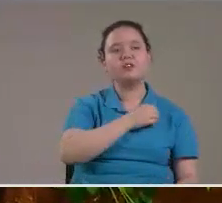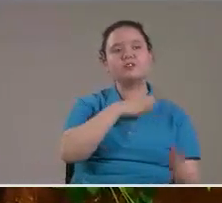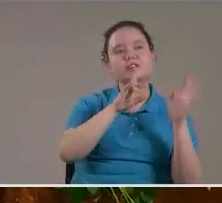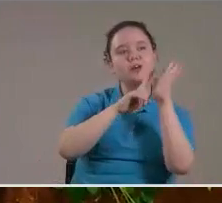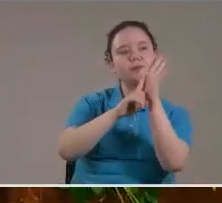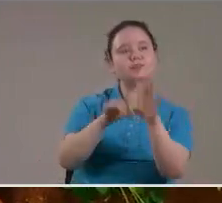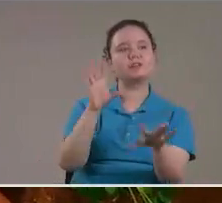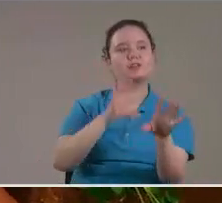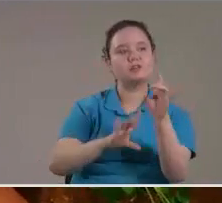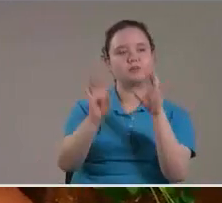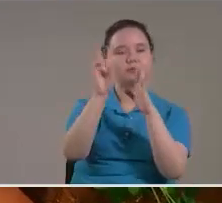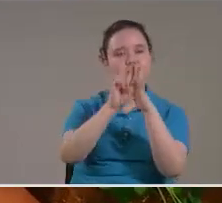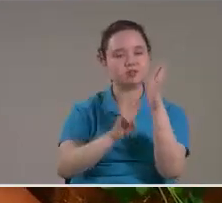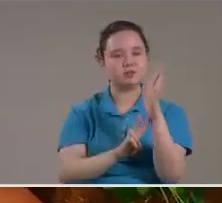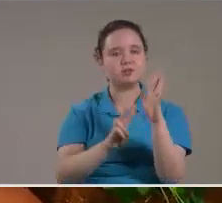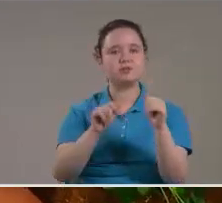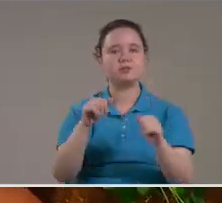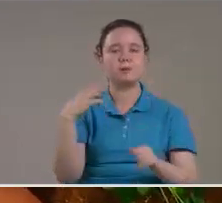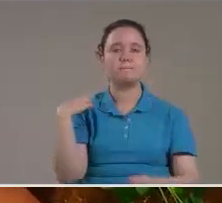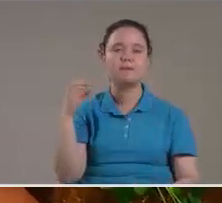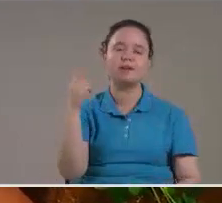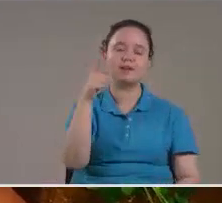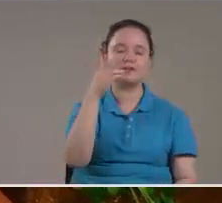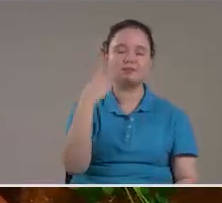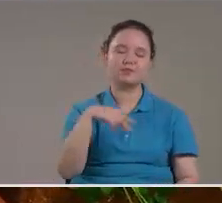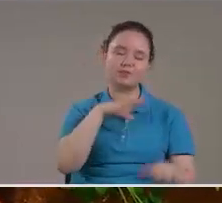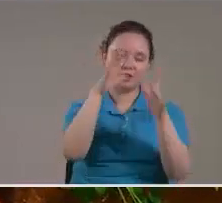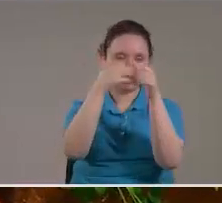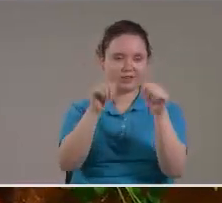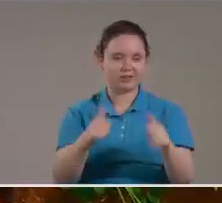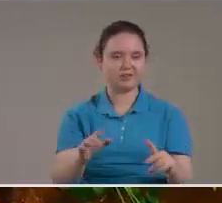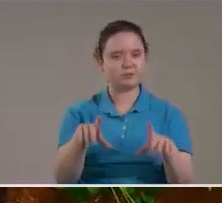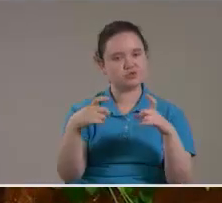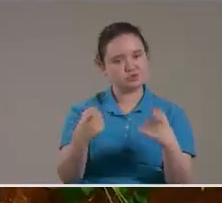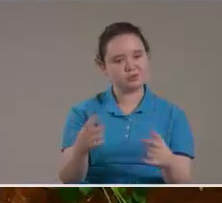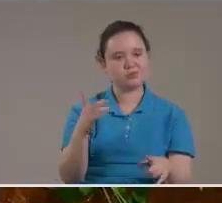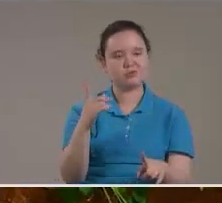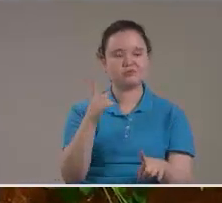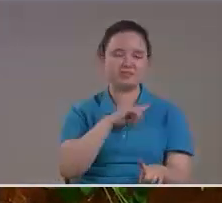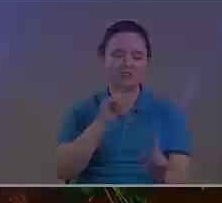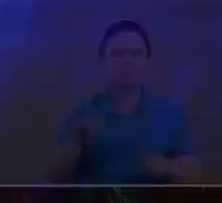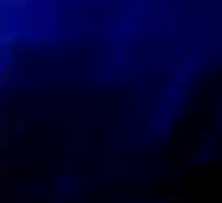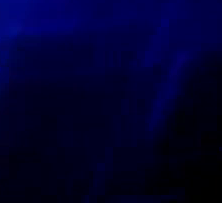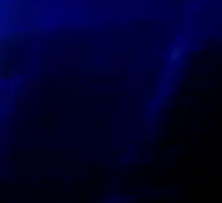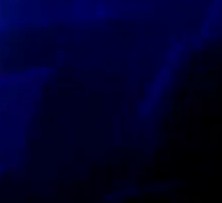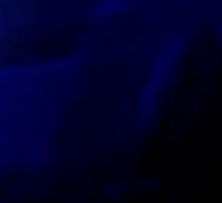presentarle algunos versículos Para que analicemos Más o menos Por dónde vamos